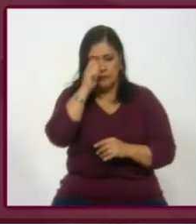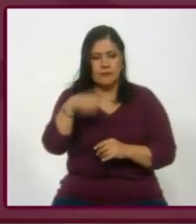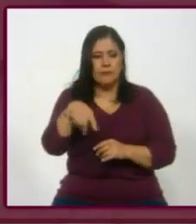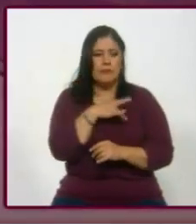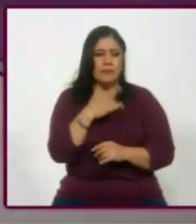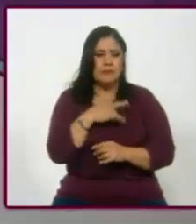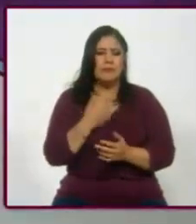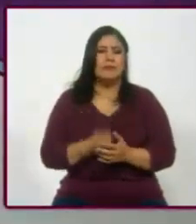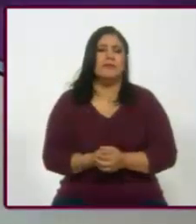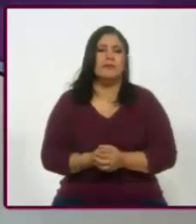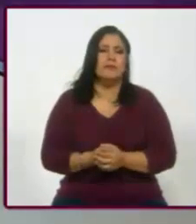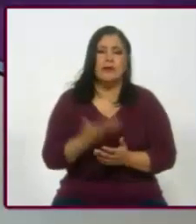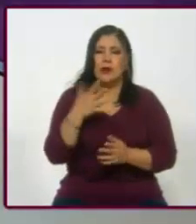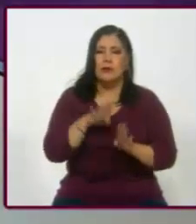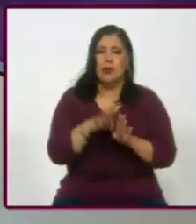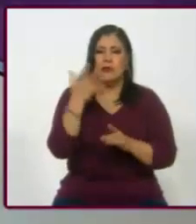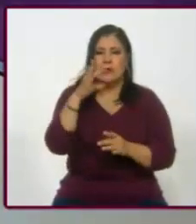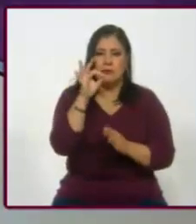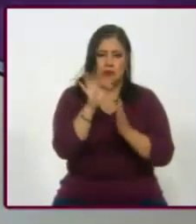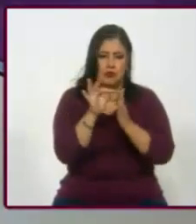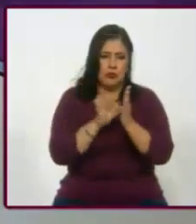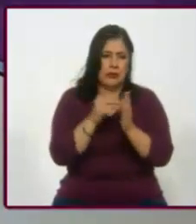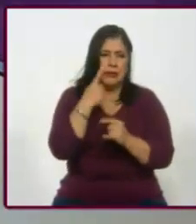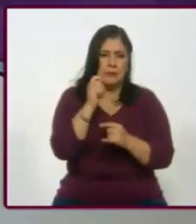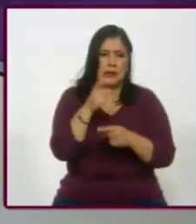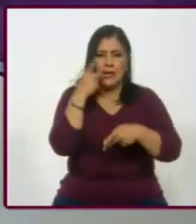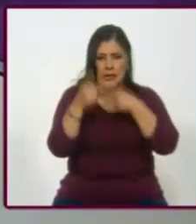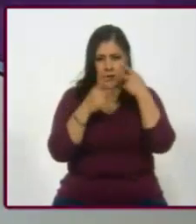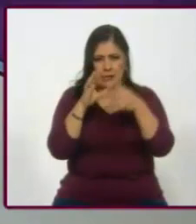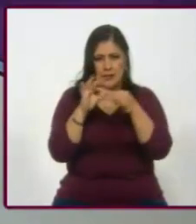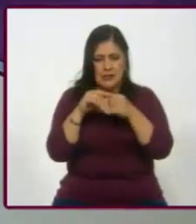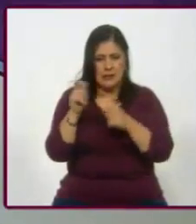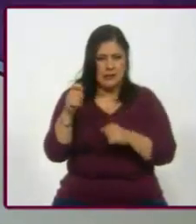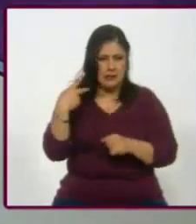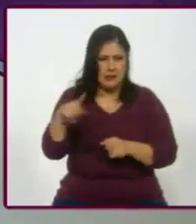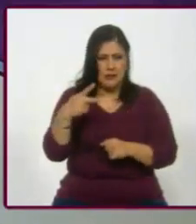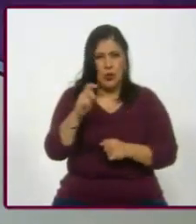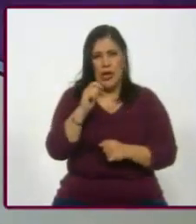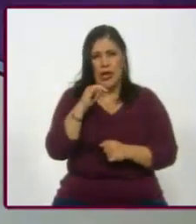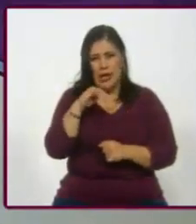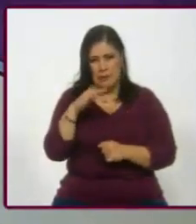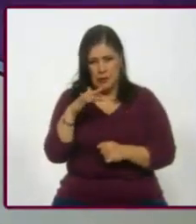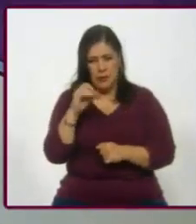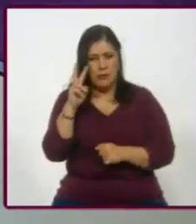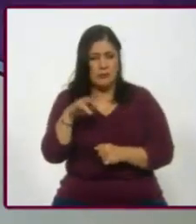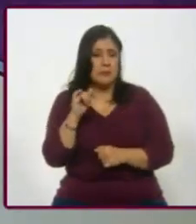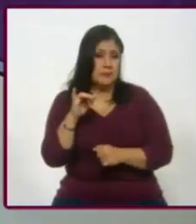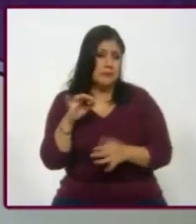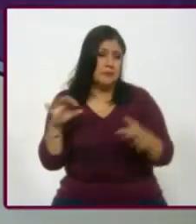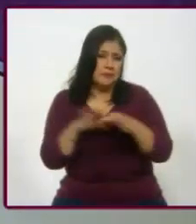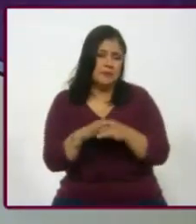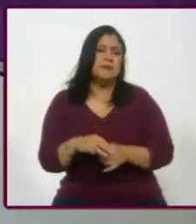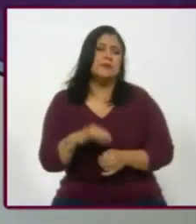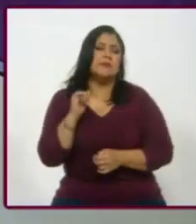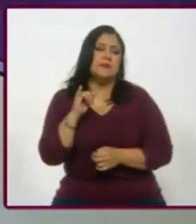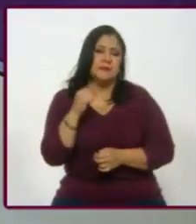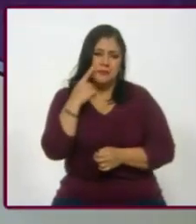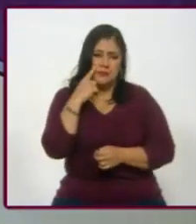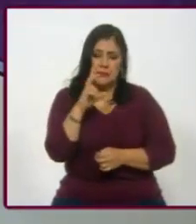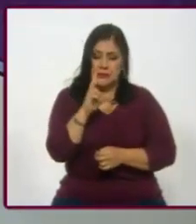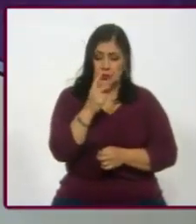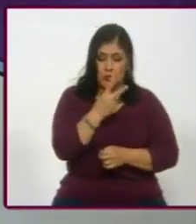alrededor de 10 puntos. Y ahí es discurso del Ops Obrador, ¿no? Sí, yo creo que es, pero fíjate, de 32 sume a